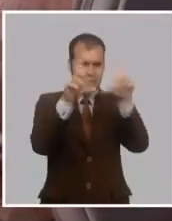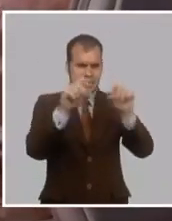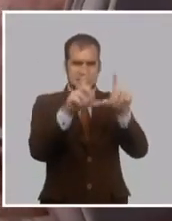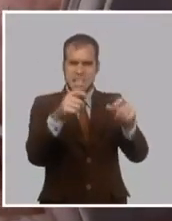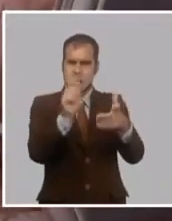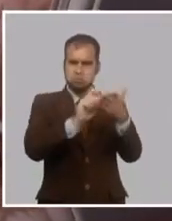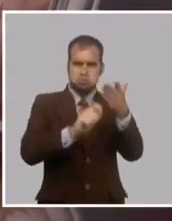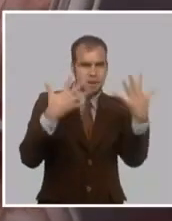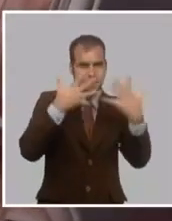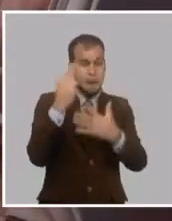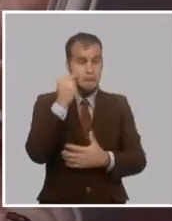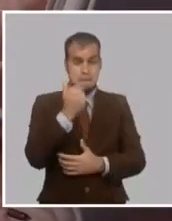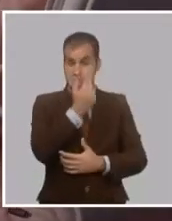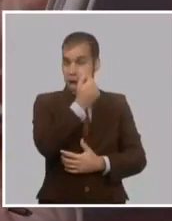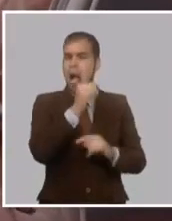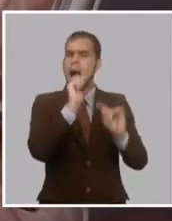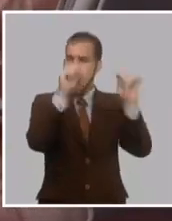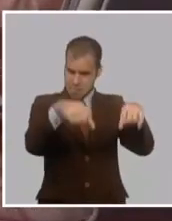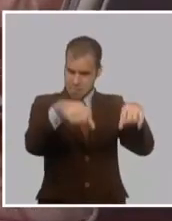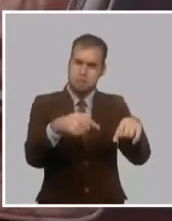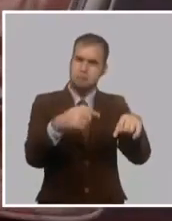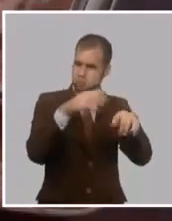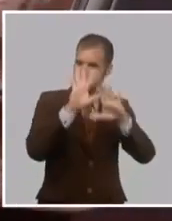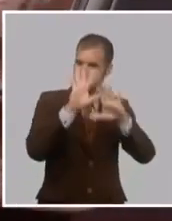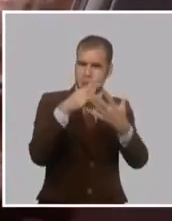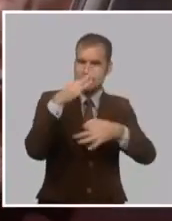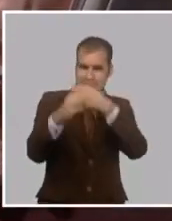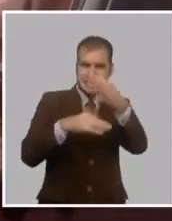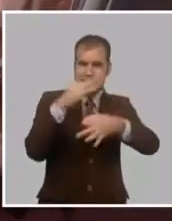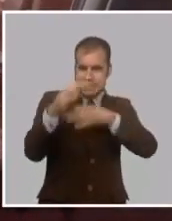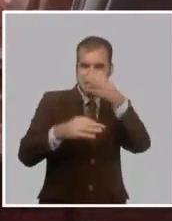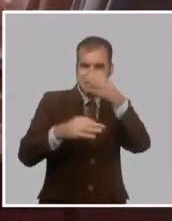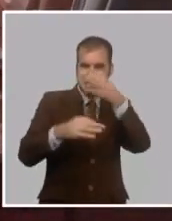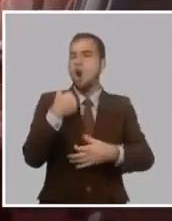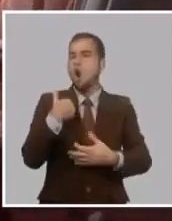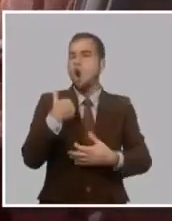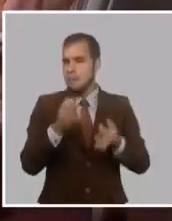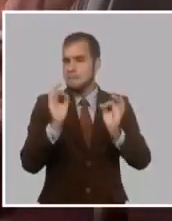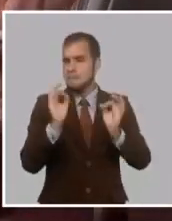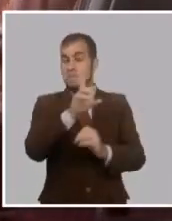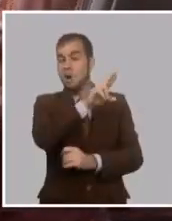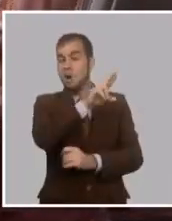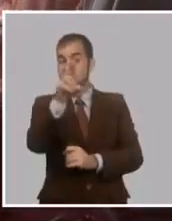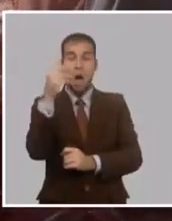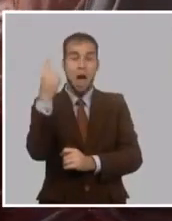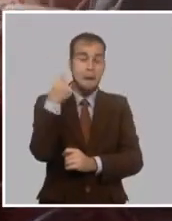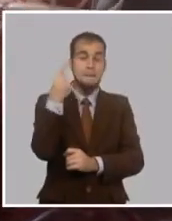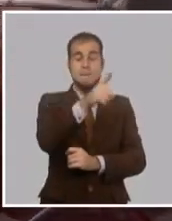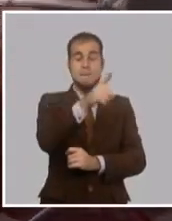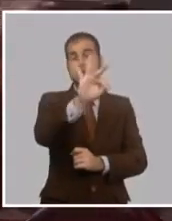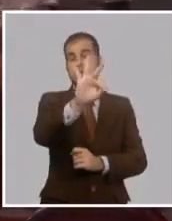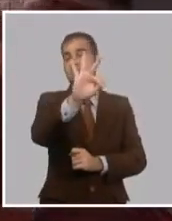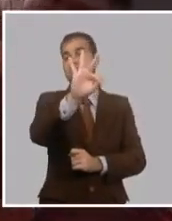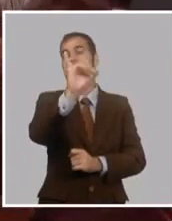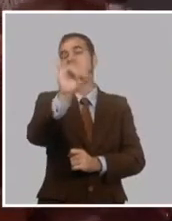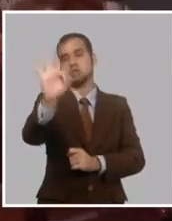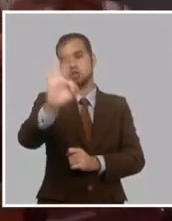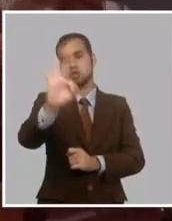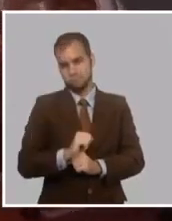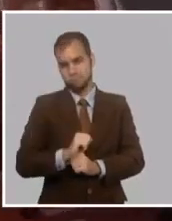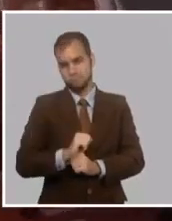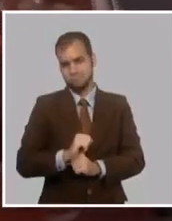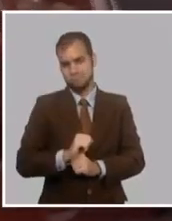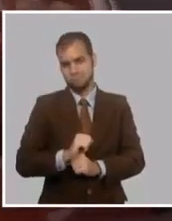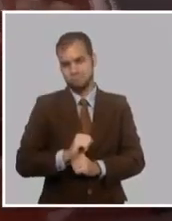puede armar un libro, y de hecho se ha intentado hacer sobre la revolución del 68, como decía él, no guerra, con los